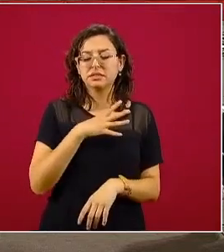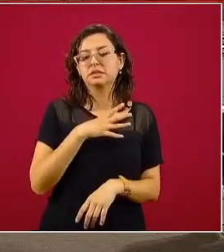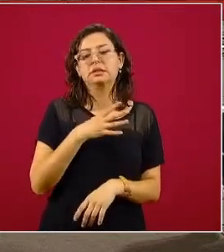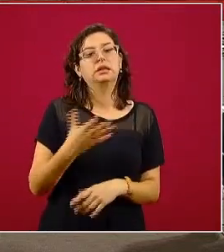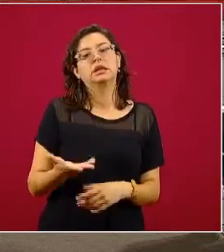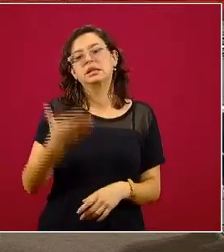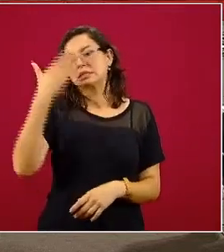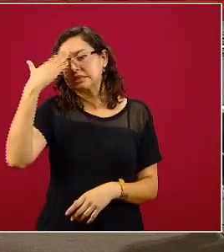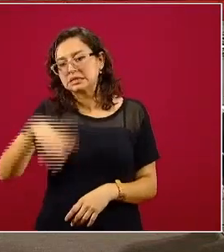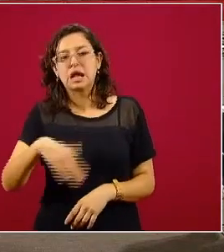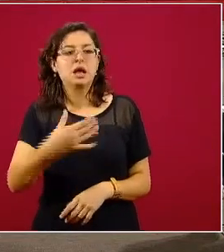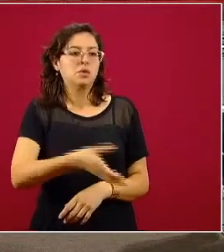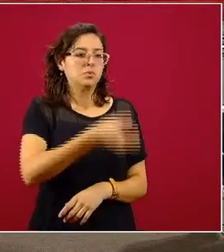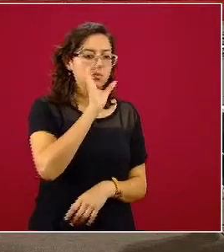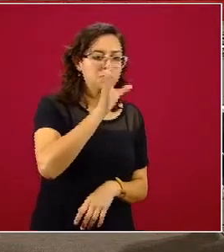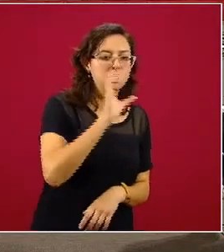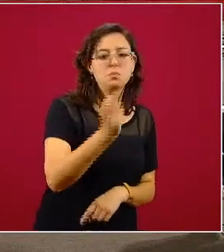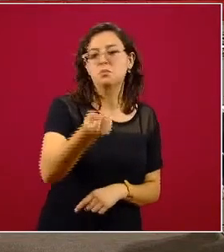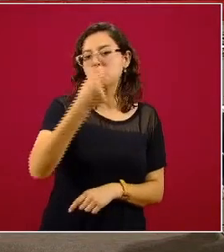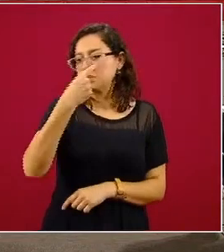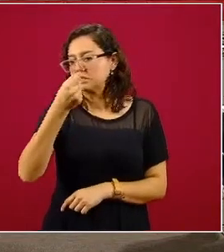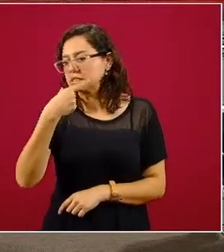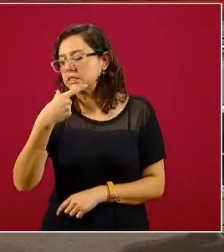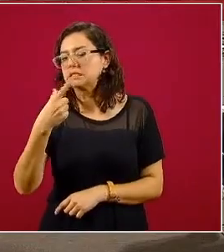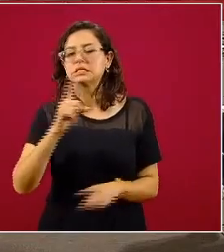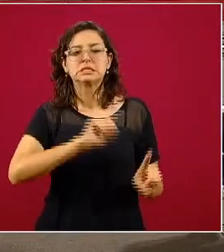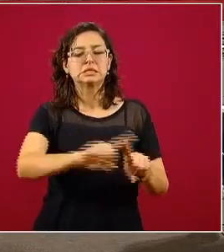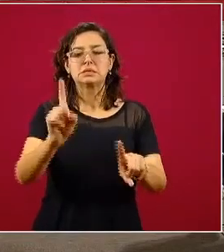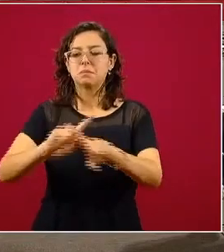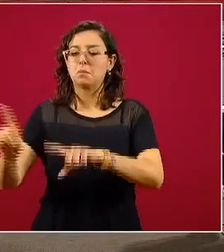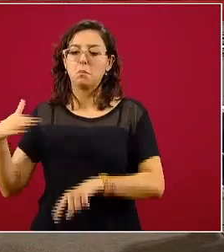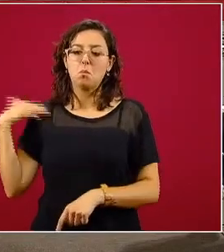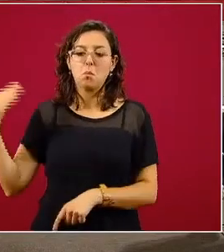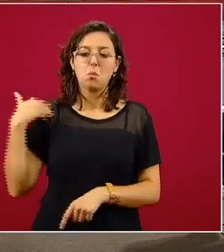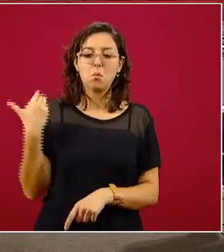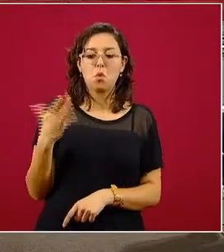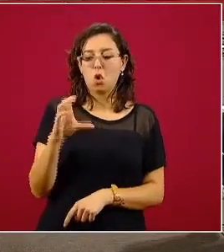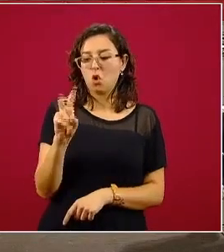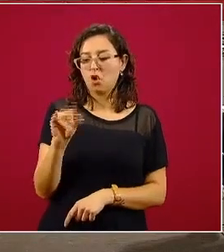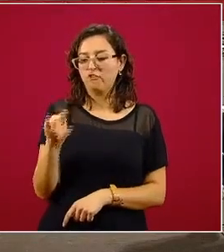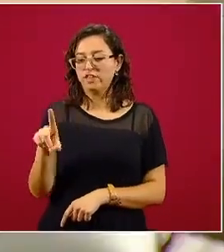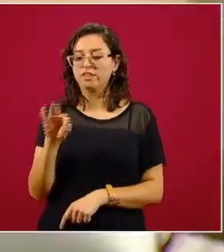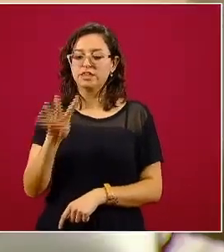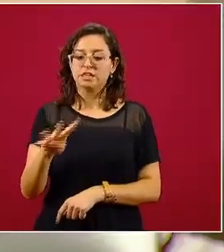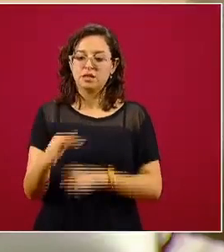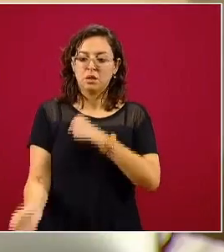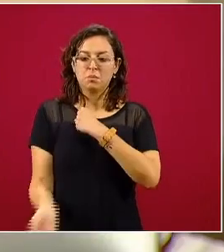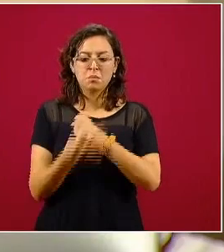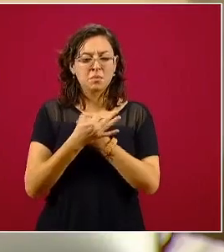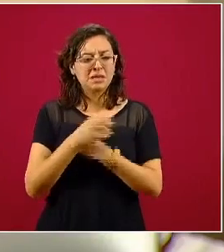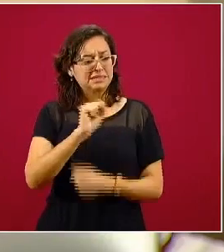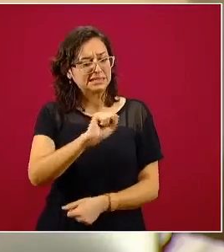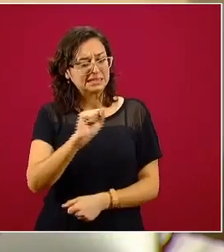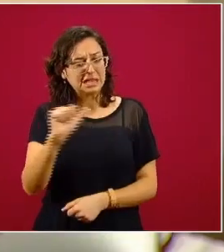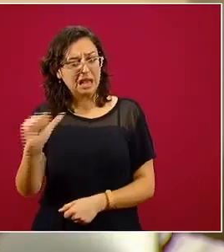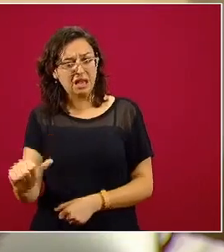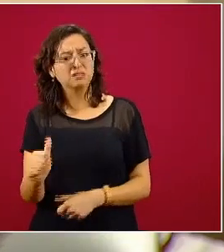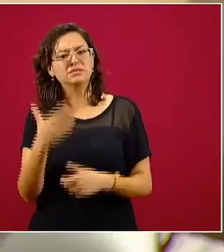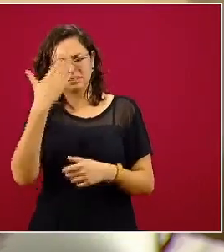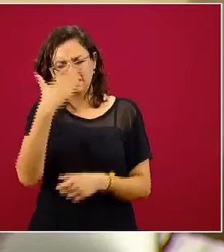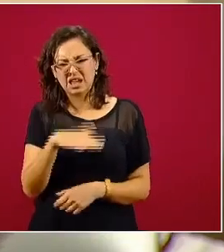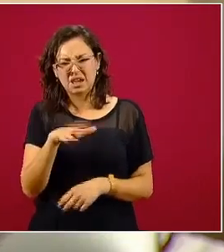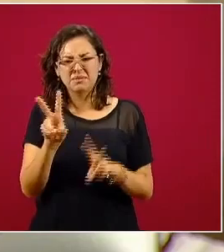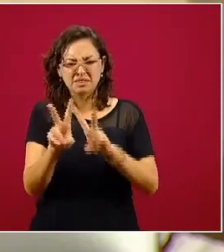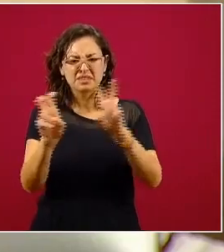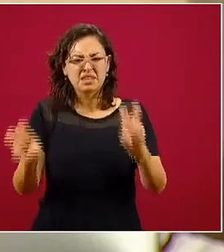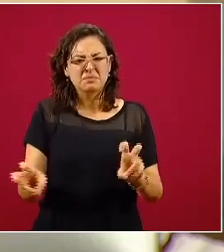ya sea bebidas, pastillas milagrosas, que se pueden proteger del COVID-19. ¿Está la Secretaría de Salud al tanto sobre